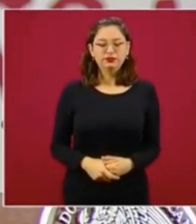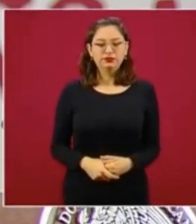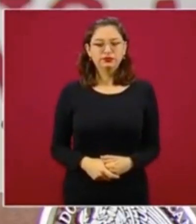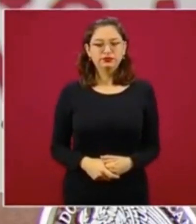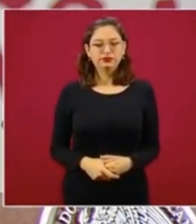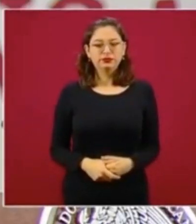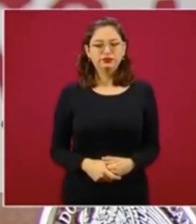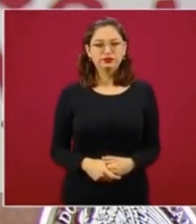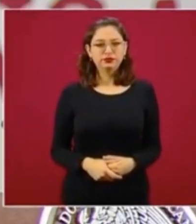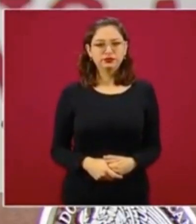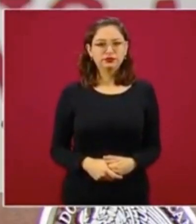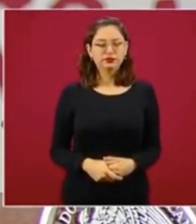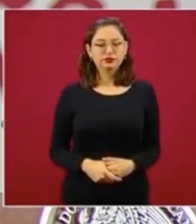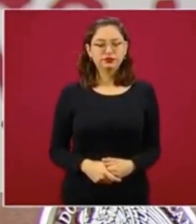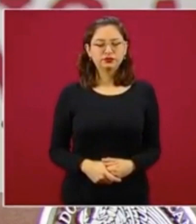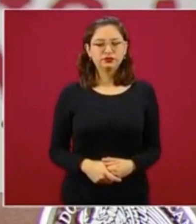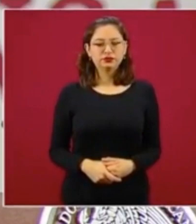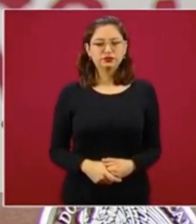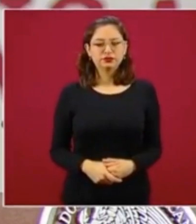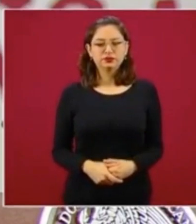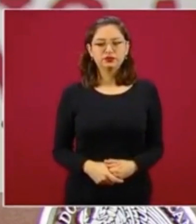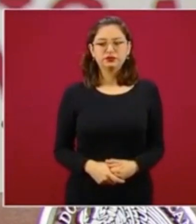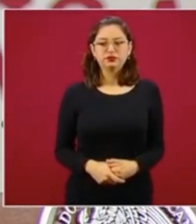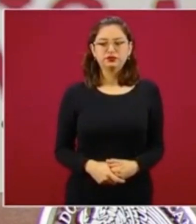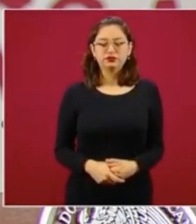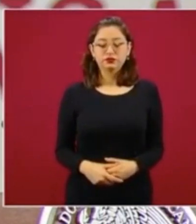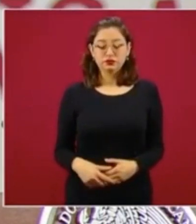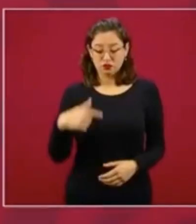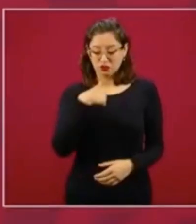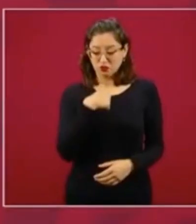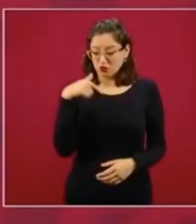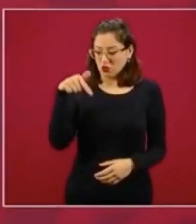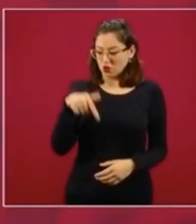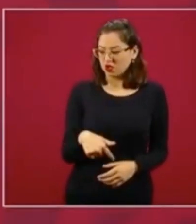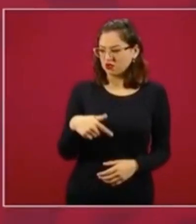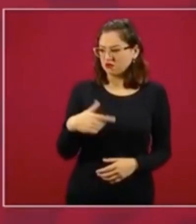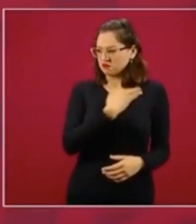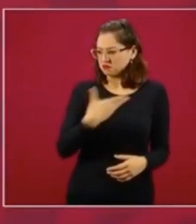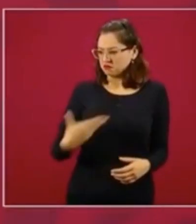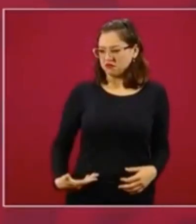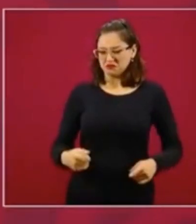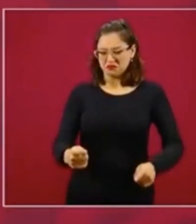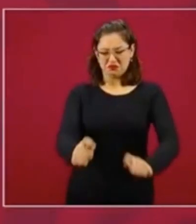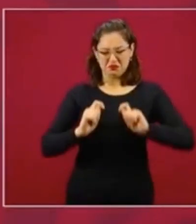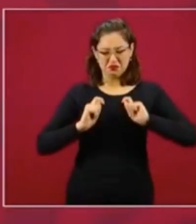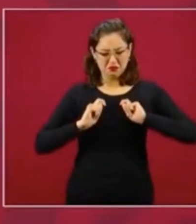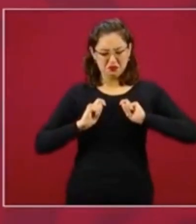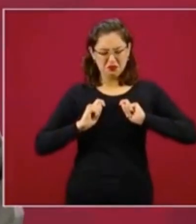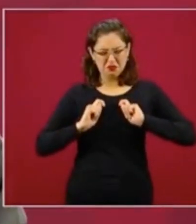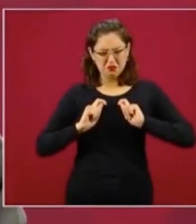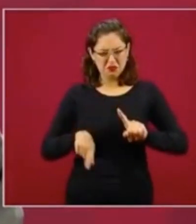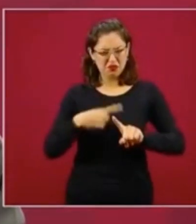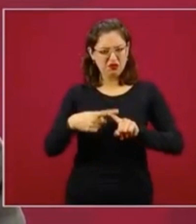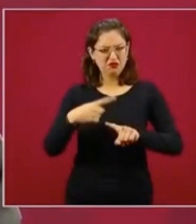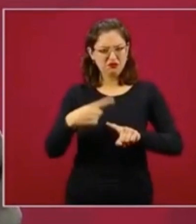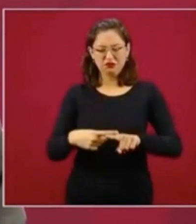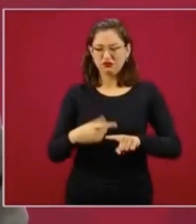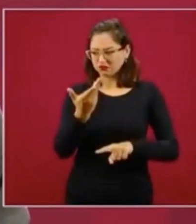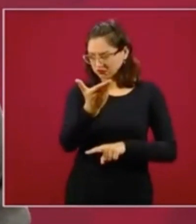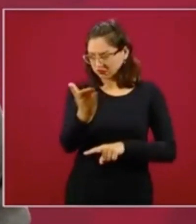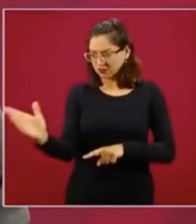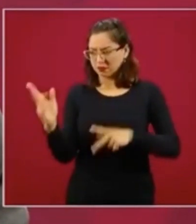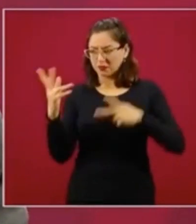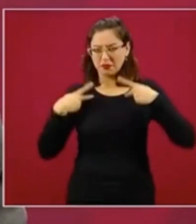Llegué aquí con el apoyo de los ciudadanos, yo nada más tengo como amo al pueblo de México.